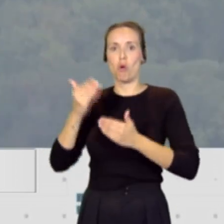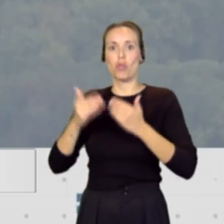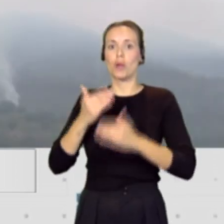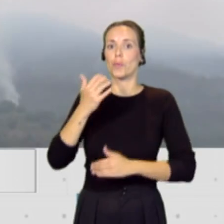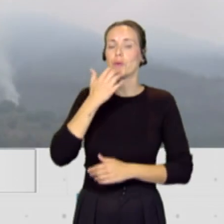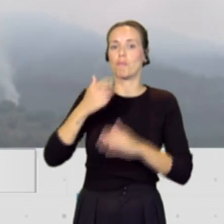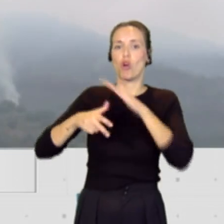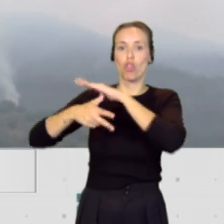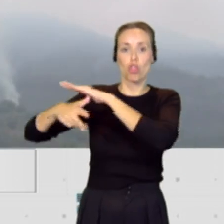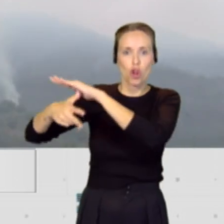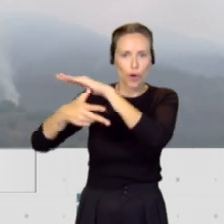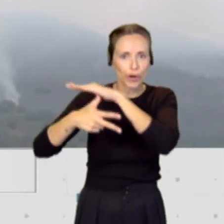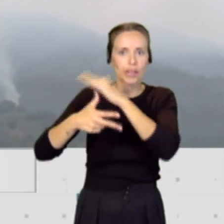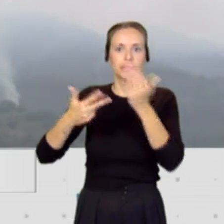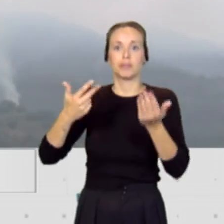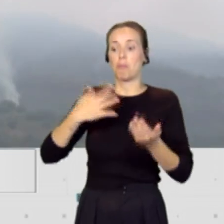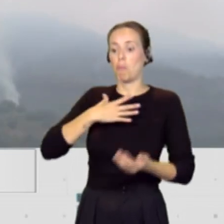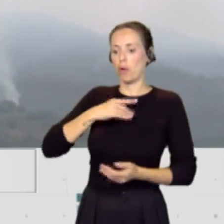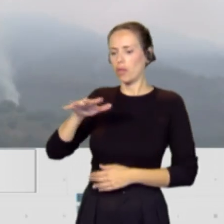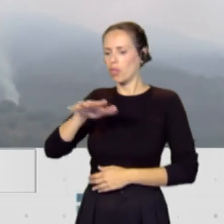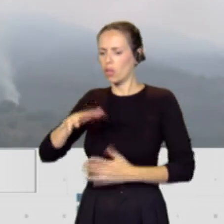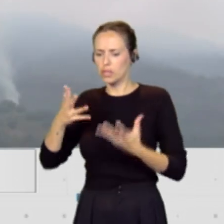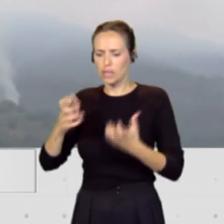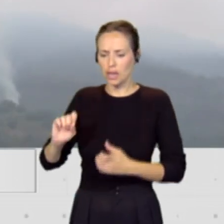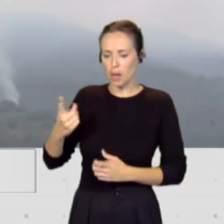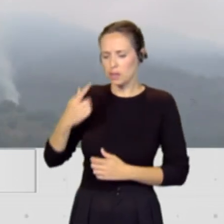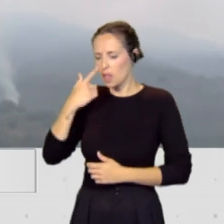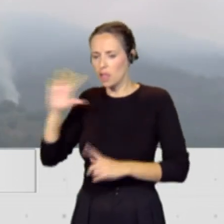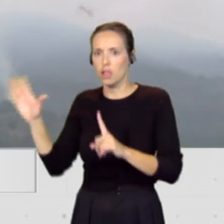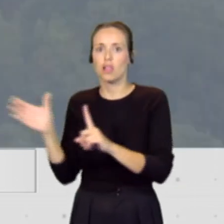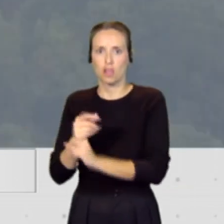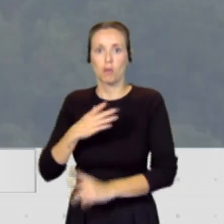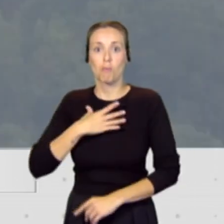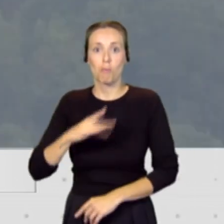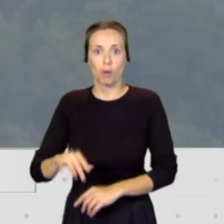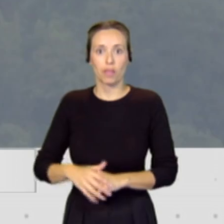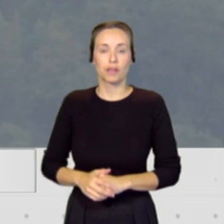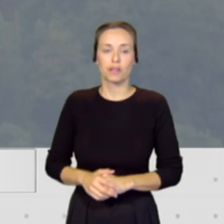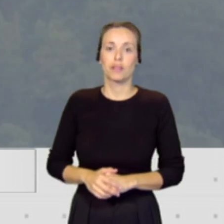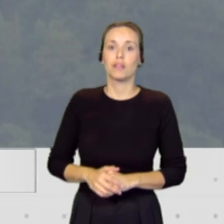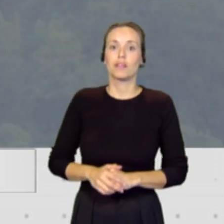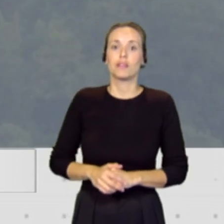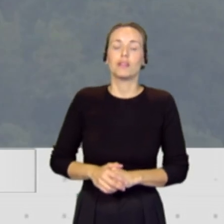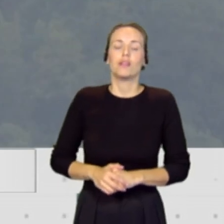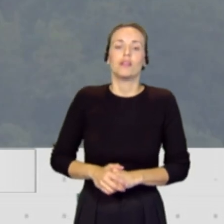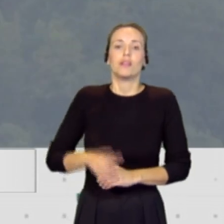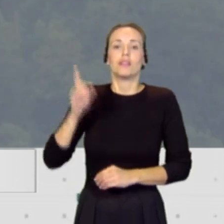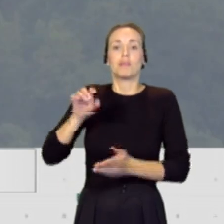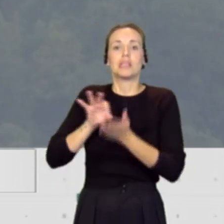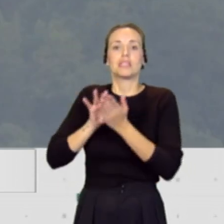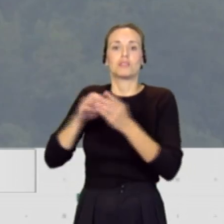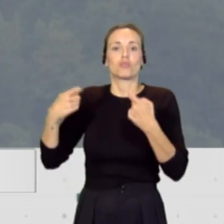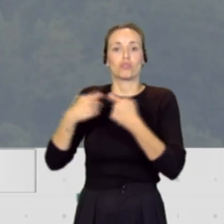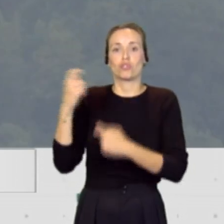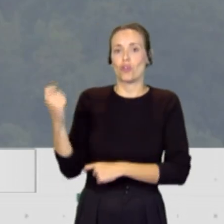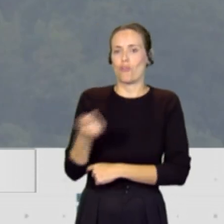son los drones, que nos permiten detectar zonas de mayor sequía y sobre todo una mayor coordinación de todo el servicio del consorcio de